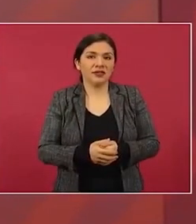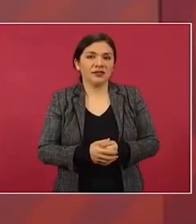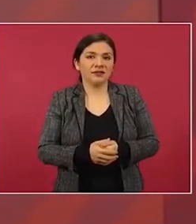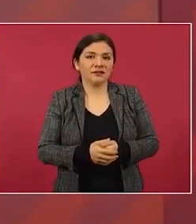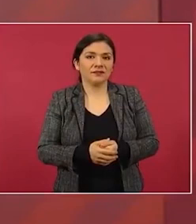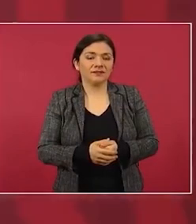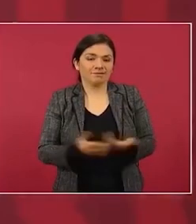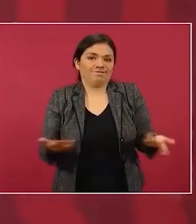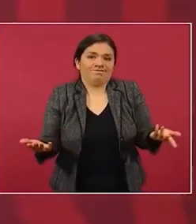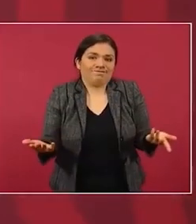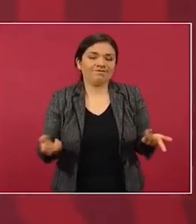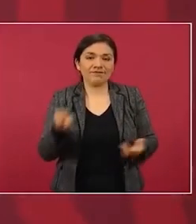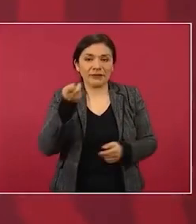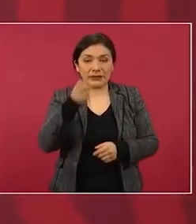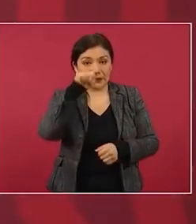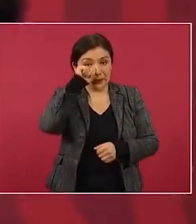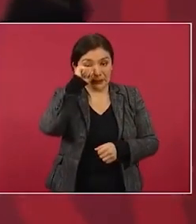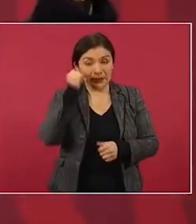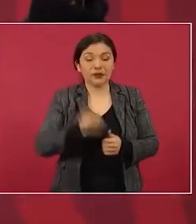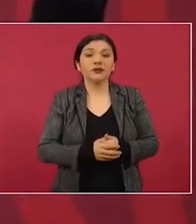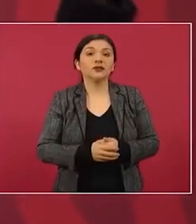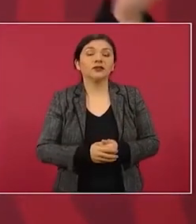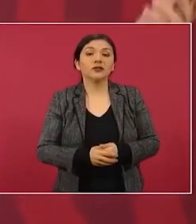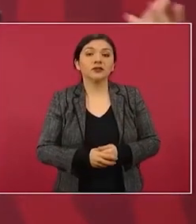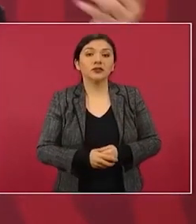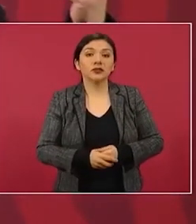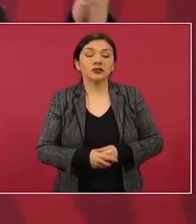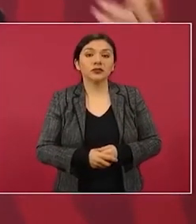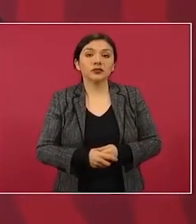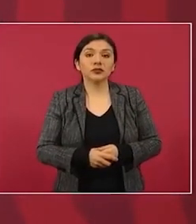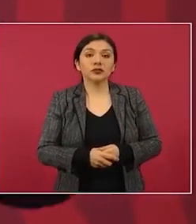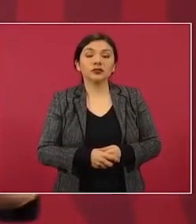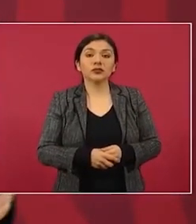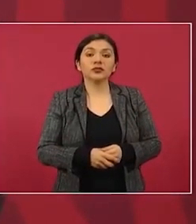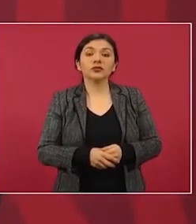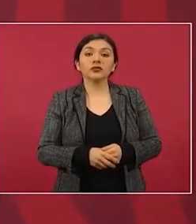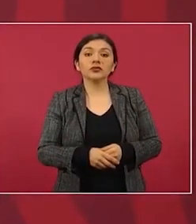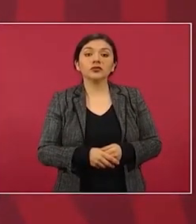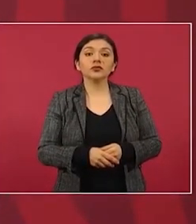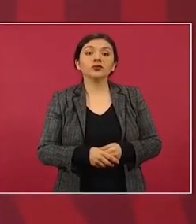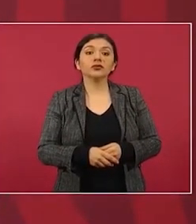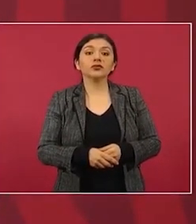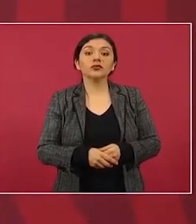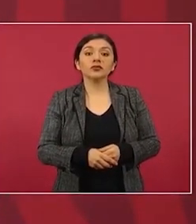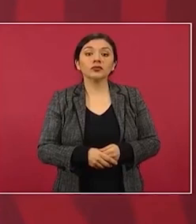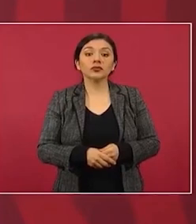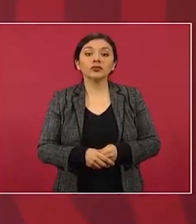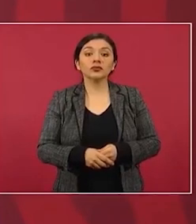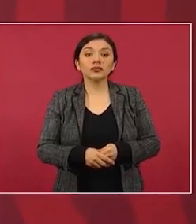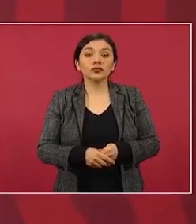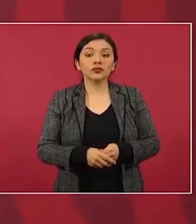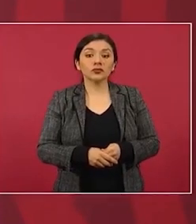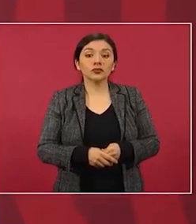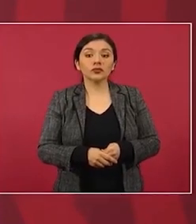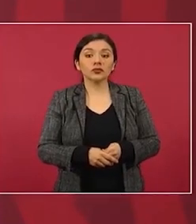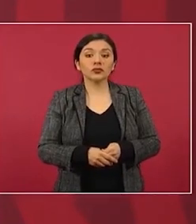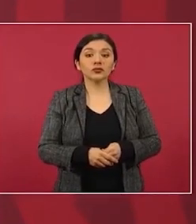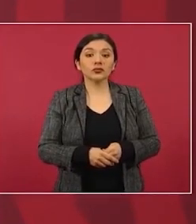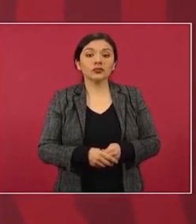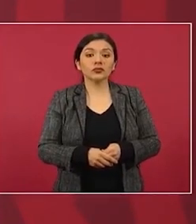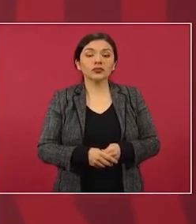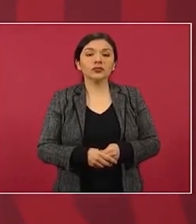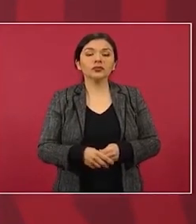no hay, ¿cómo se llama?,